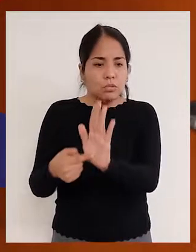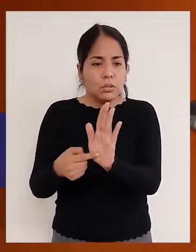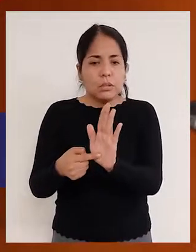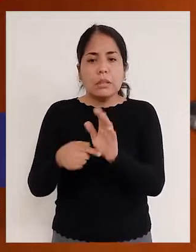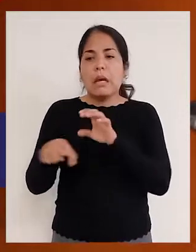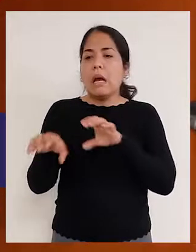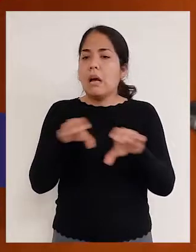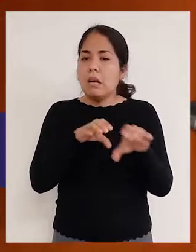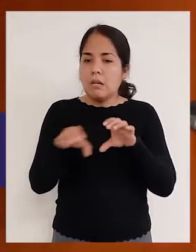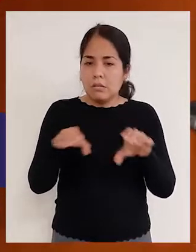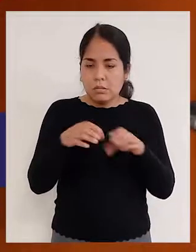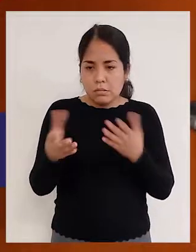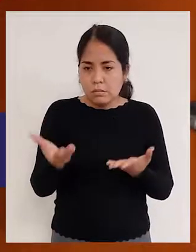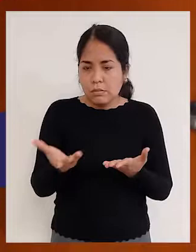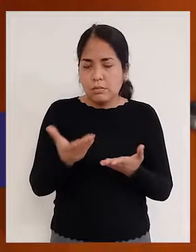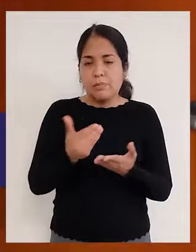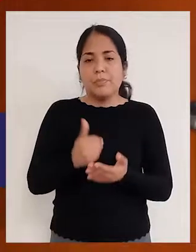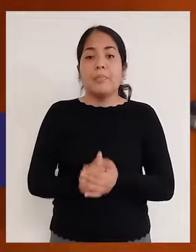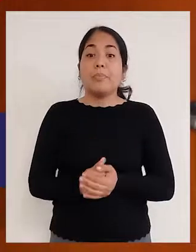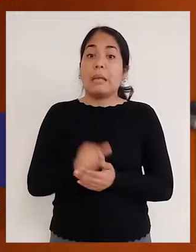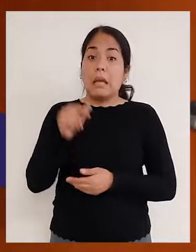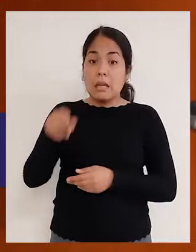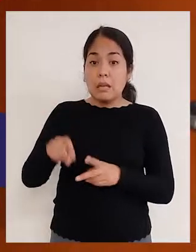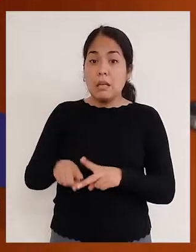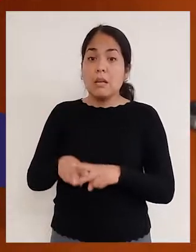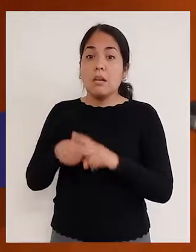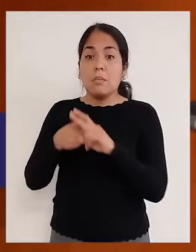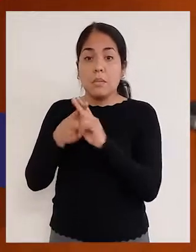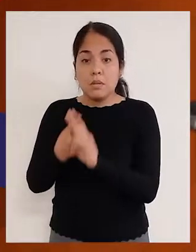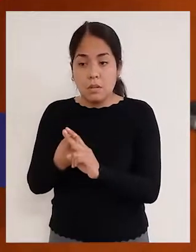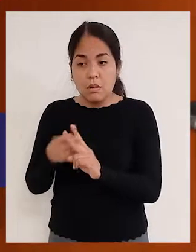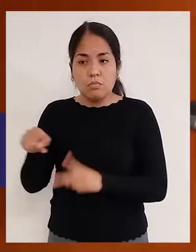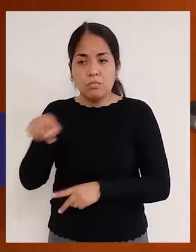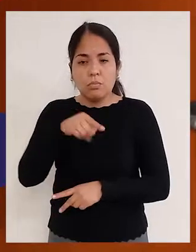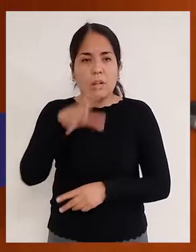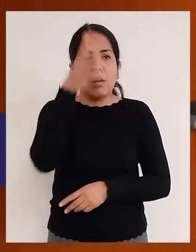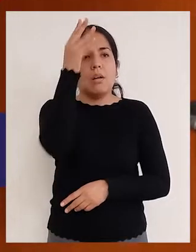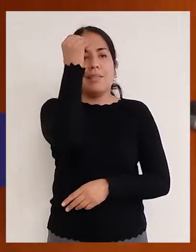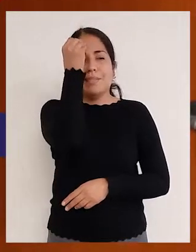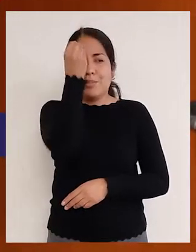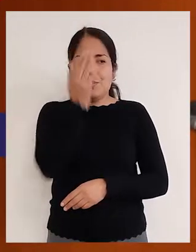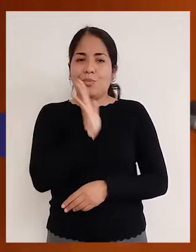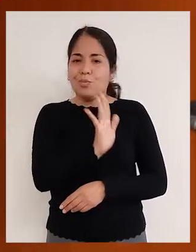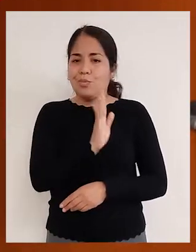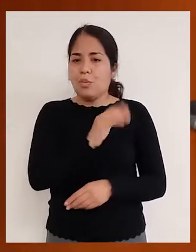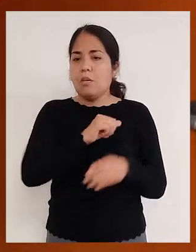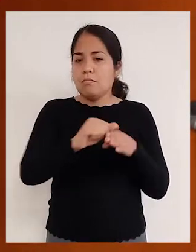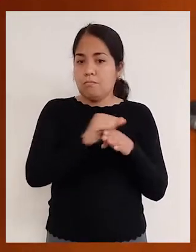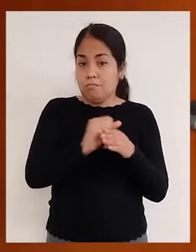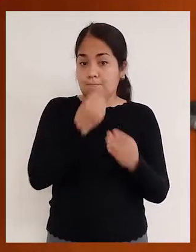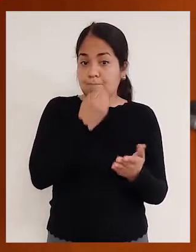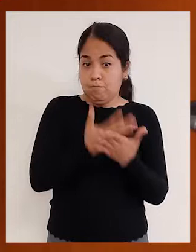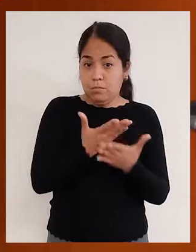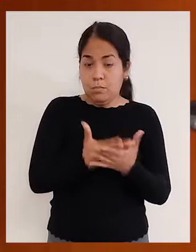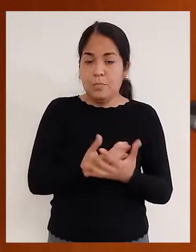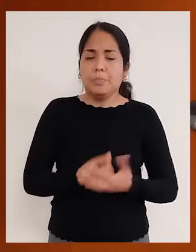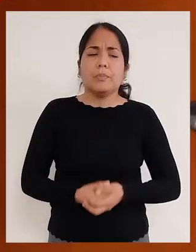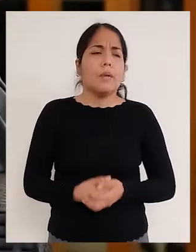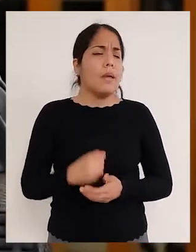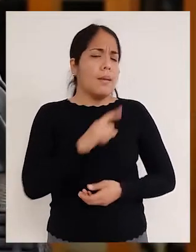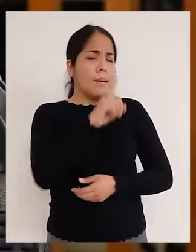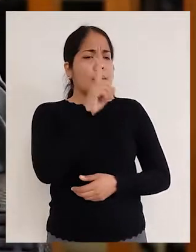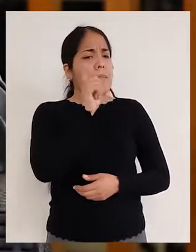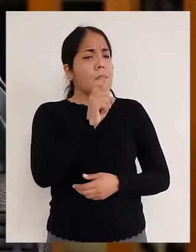hacen sus contrapartes y desde ahí puedan también aprender buenas prácticas de las distintas regiones.